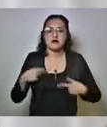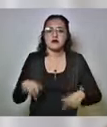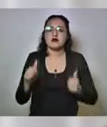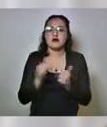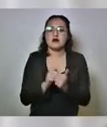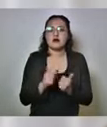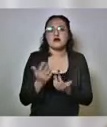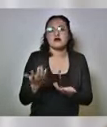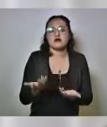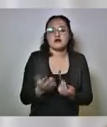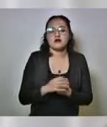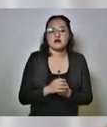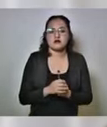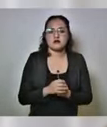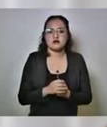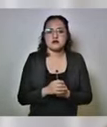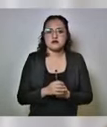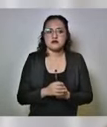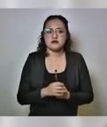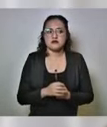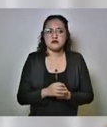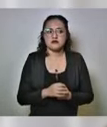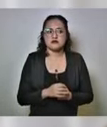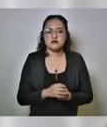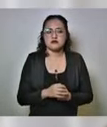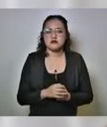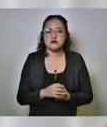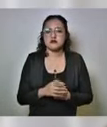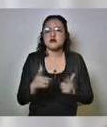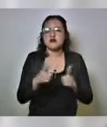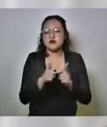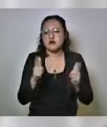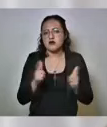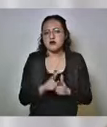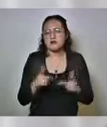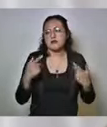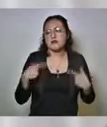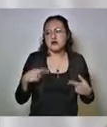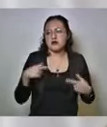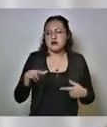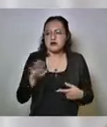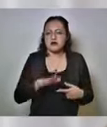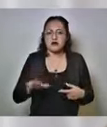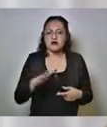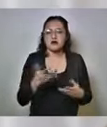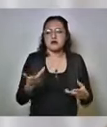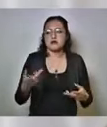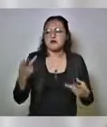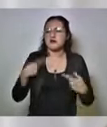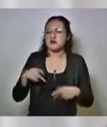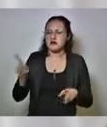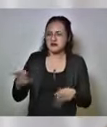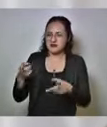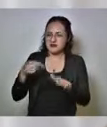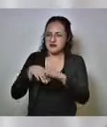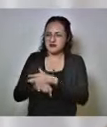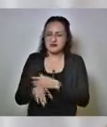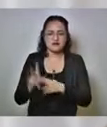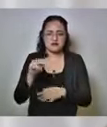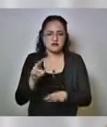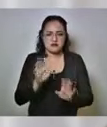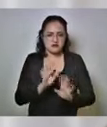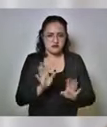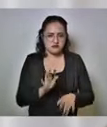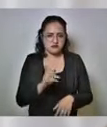diría yo grupos de personas de comerciantes no no vamos a